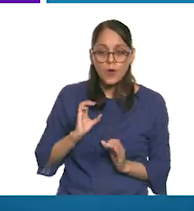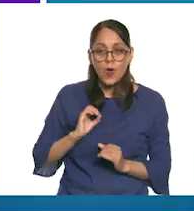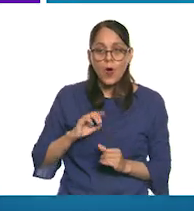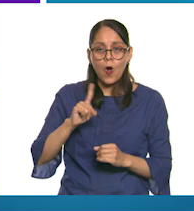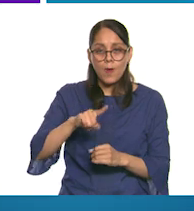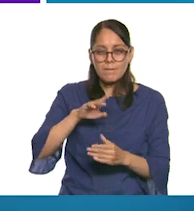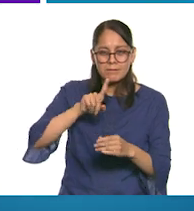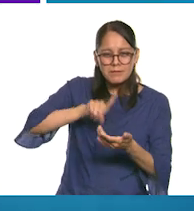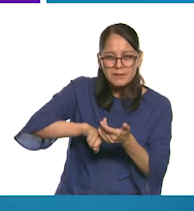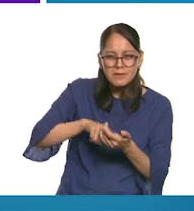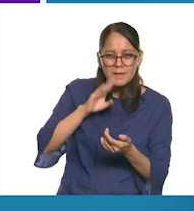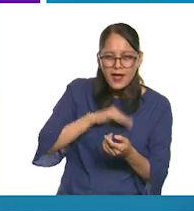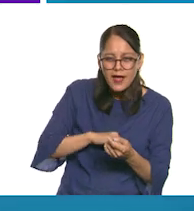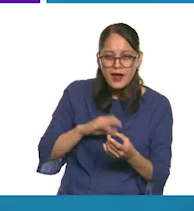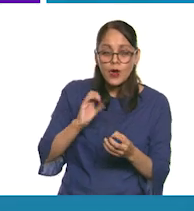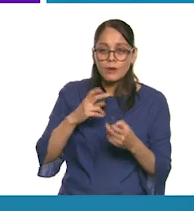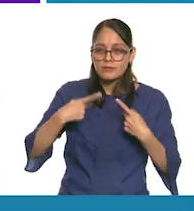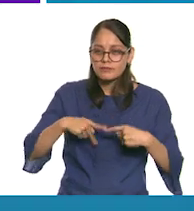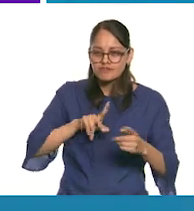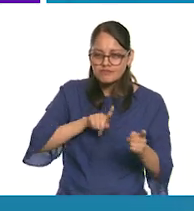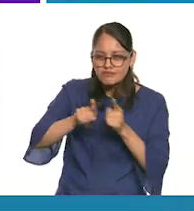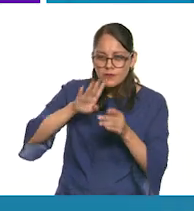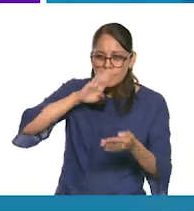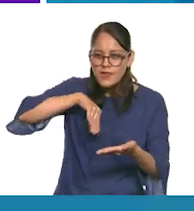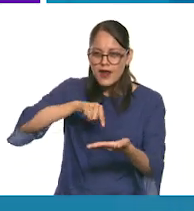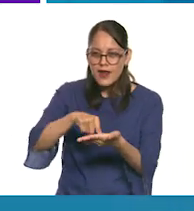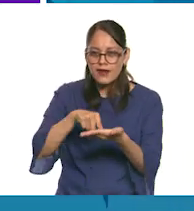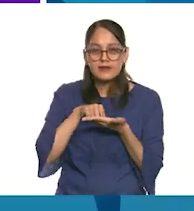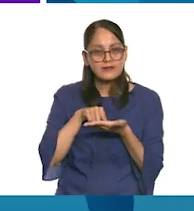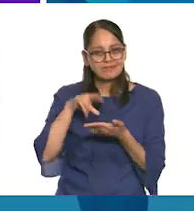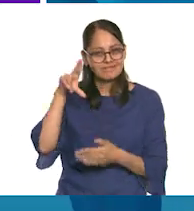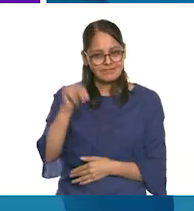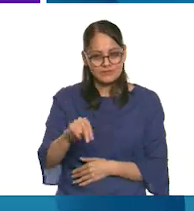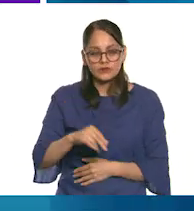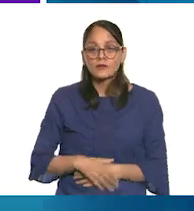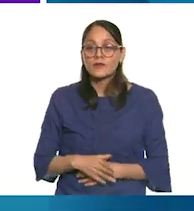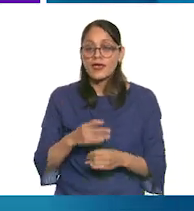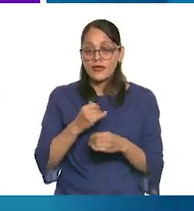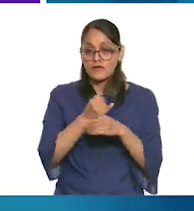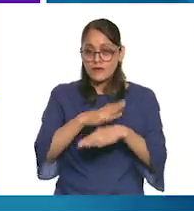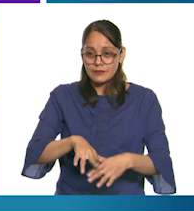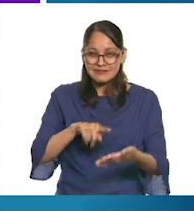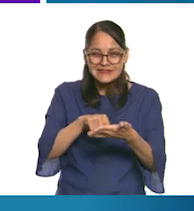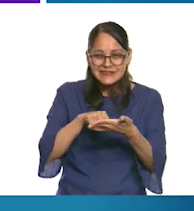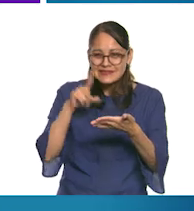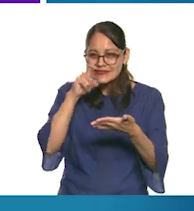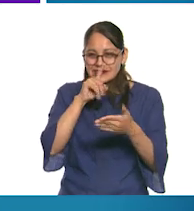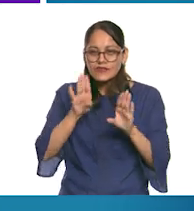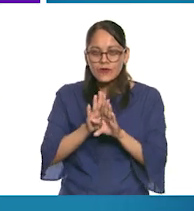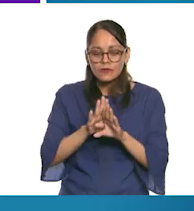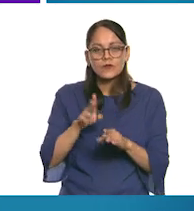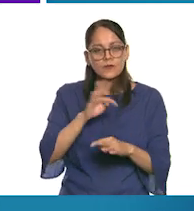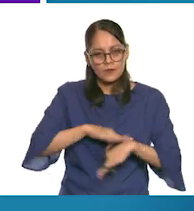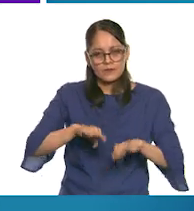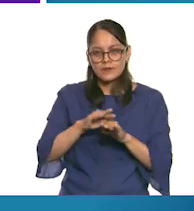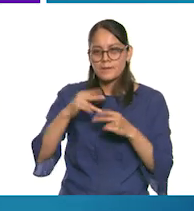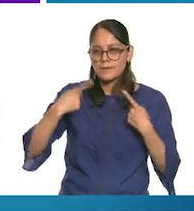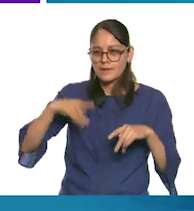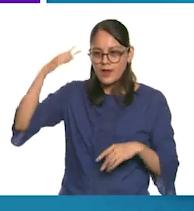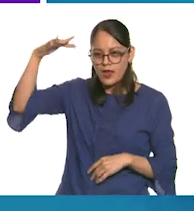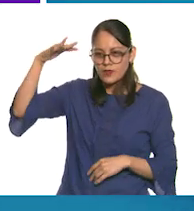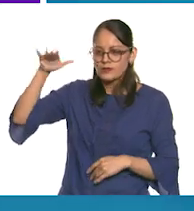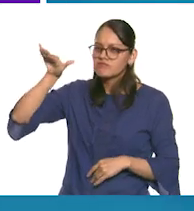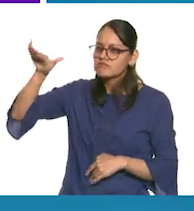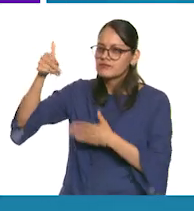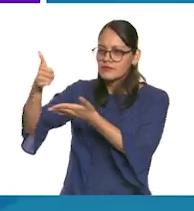sospechosos o malintencionados. Si se te dificulta verificar esta información, recuerda siempre acercarte a un adulto de